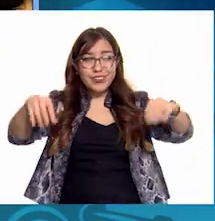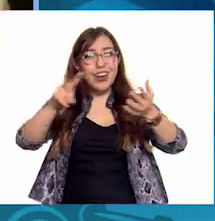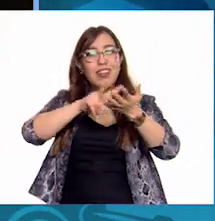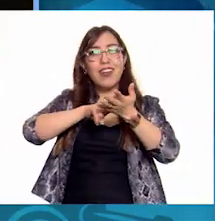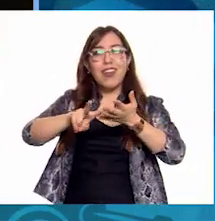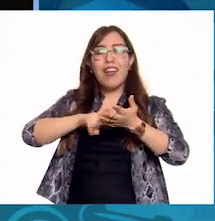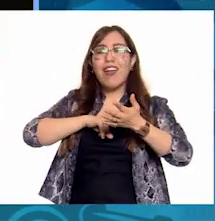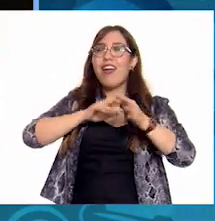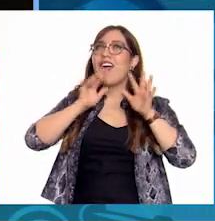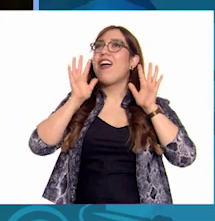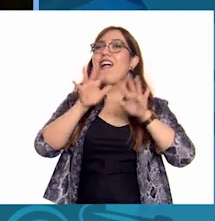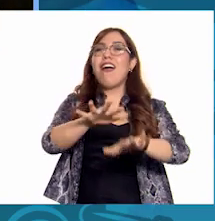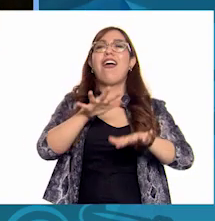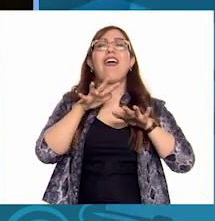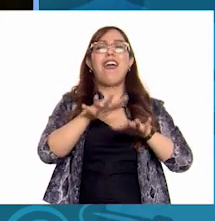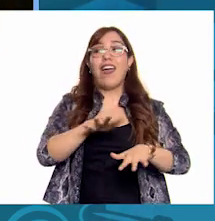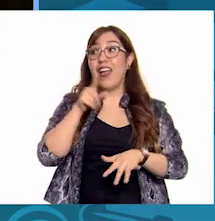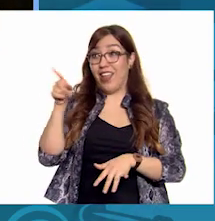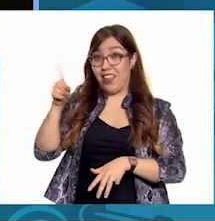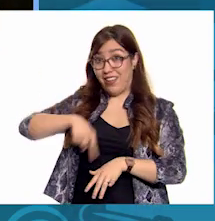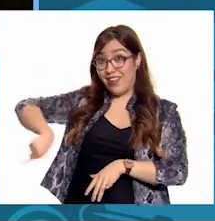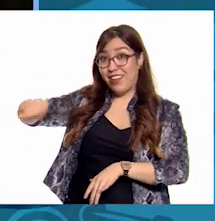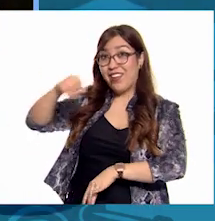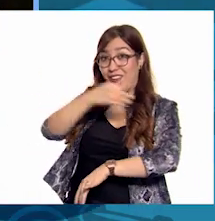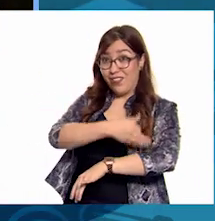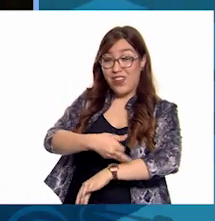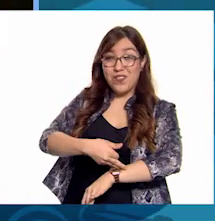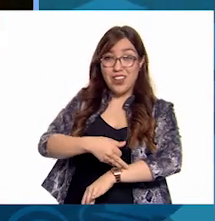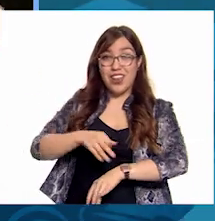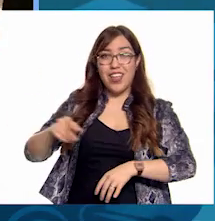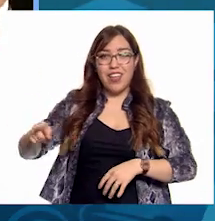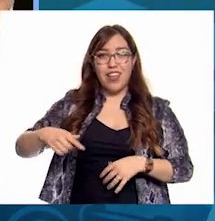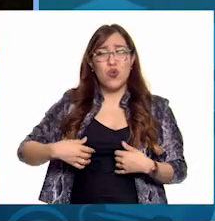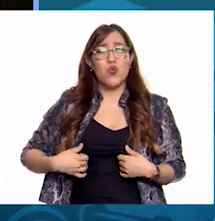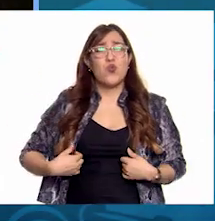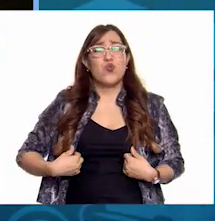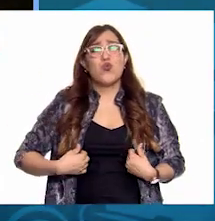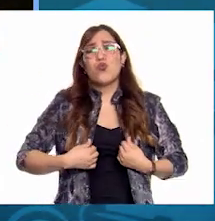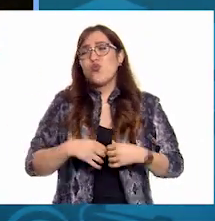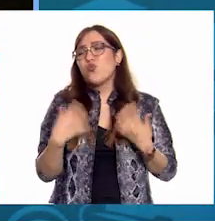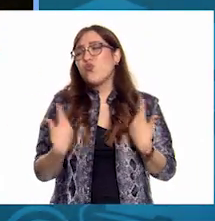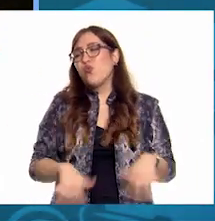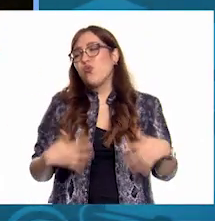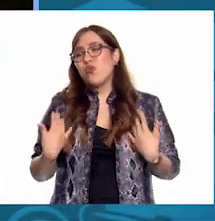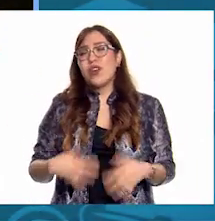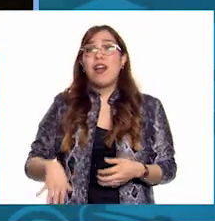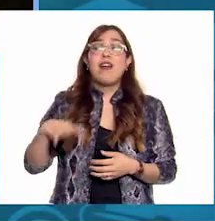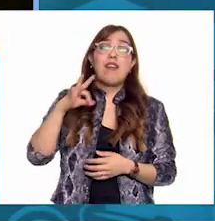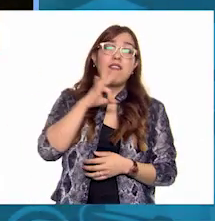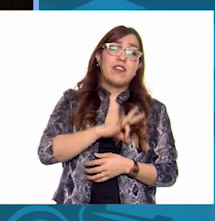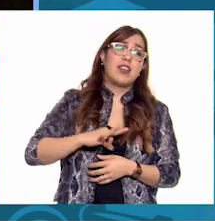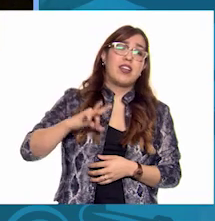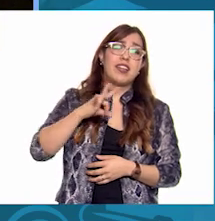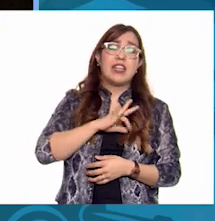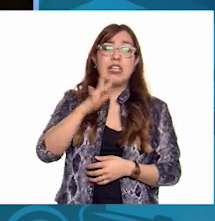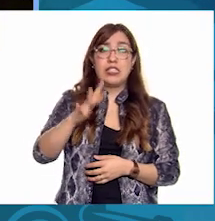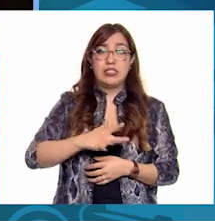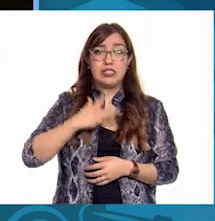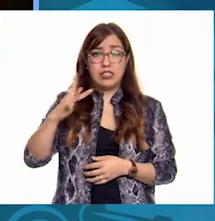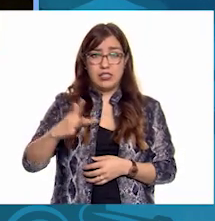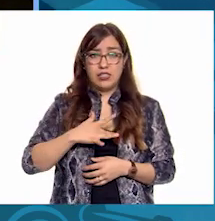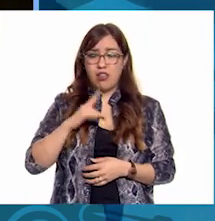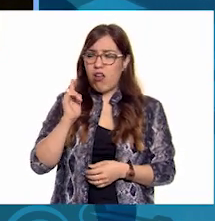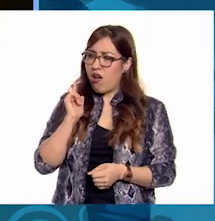La familia Smith Nunca había sido tan feliz Descubrieron que si uno